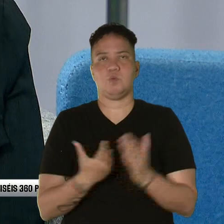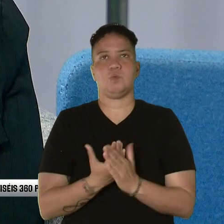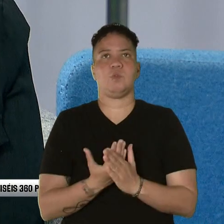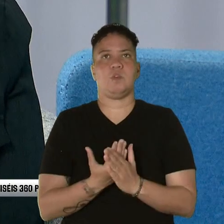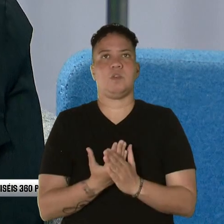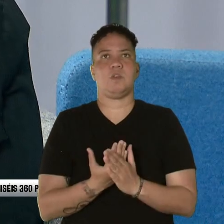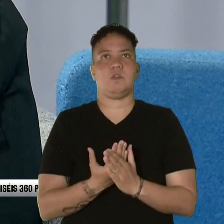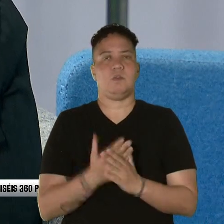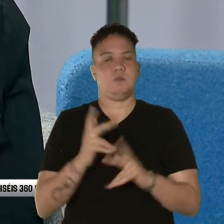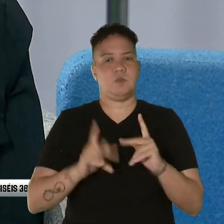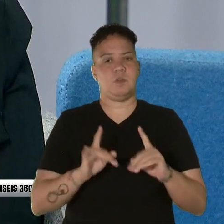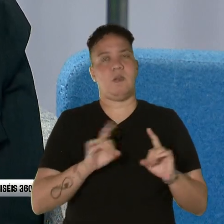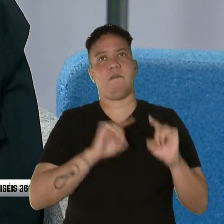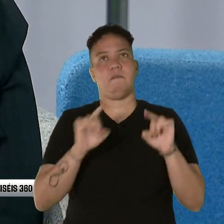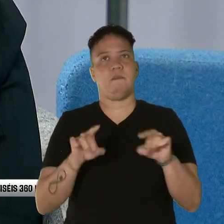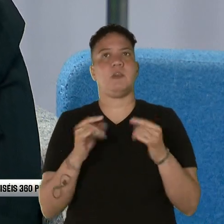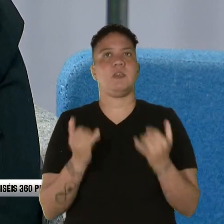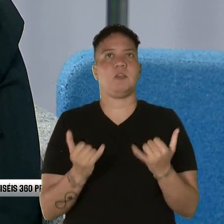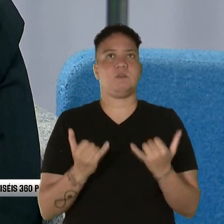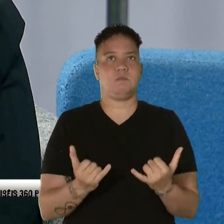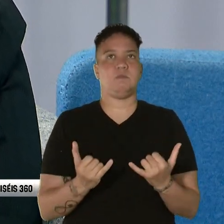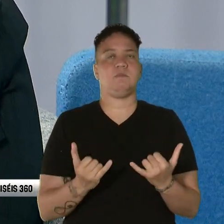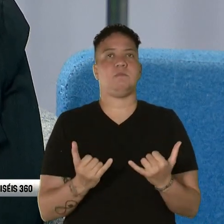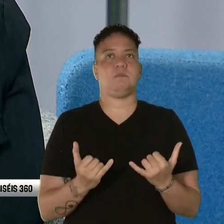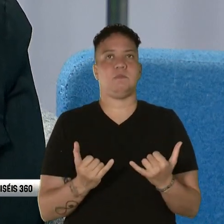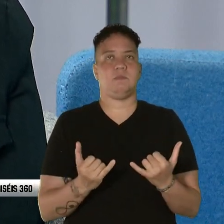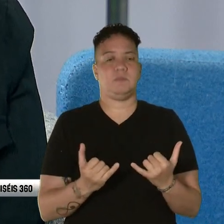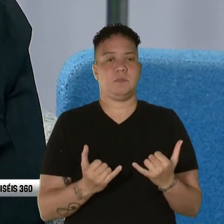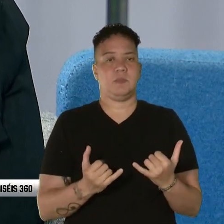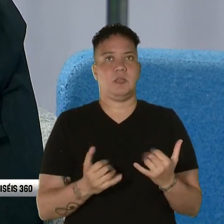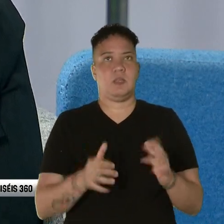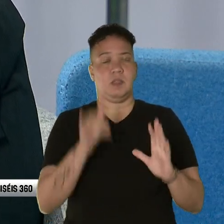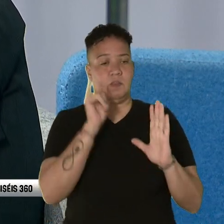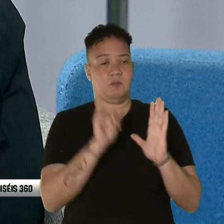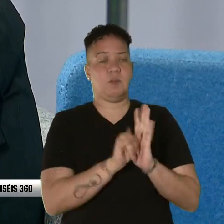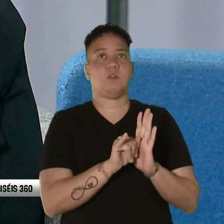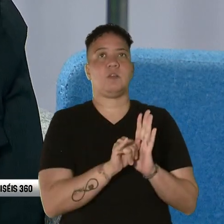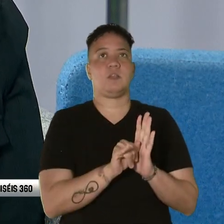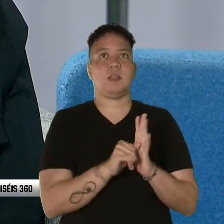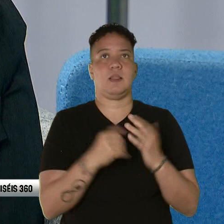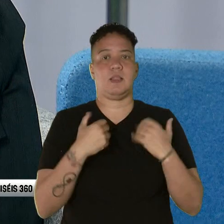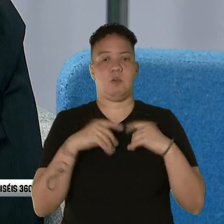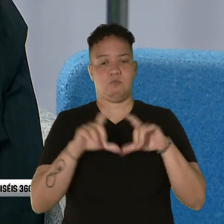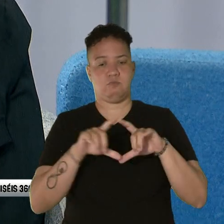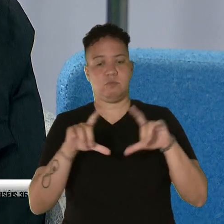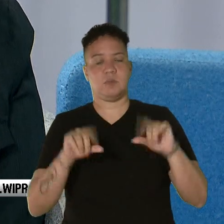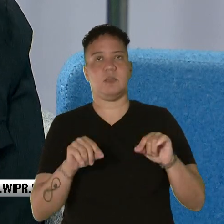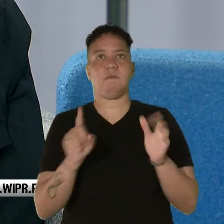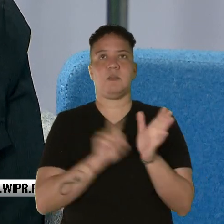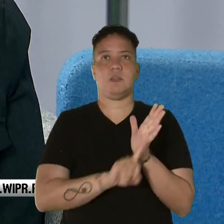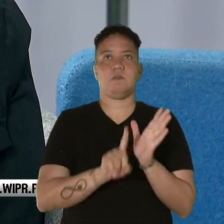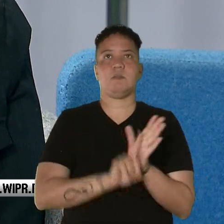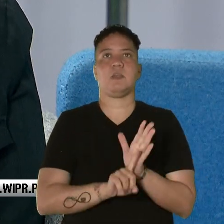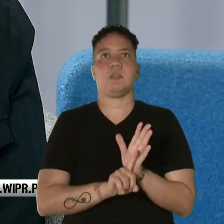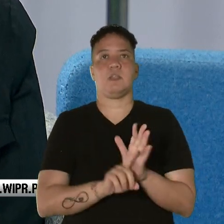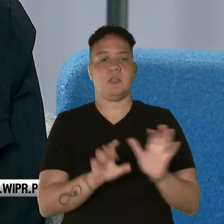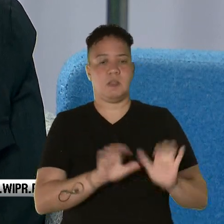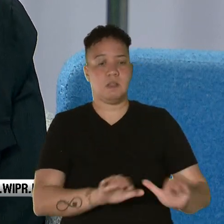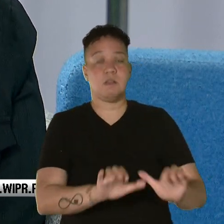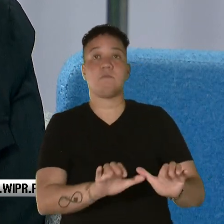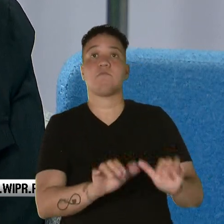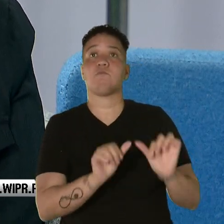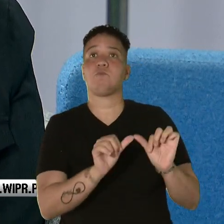vaya ahora y se identifique como que tiene la tarjeta y verifique si está activo